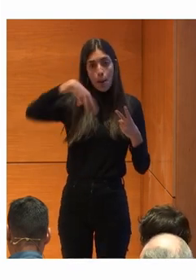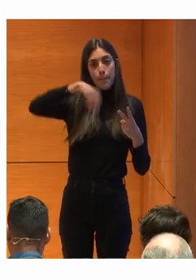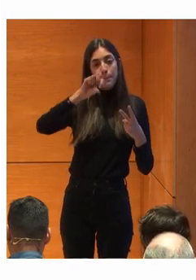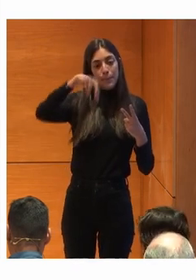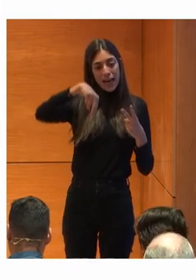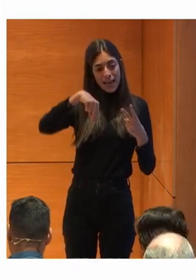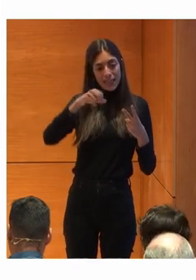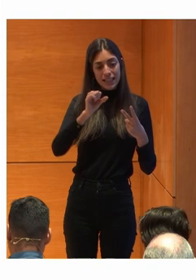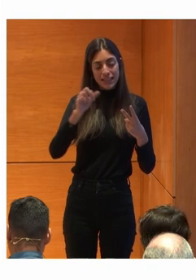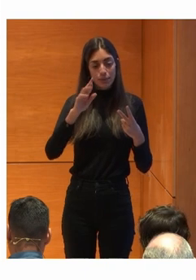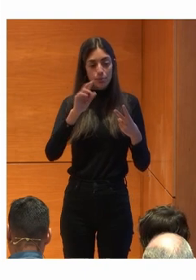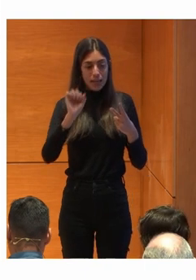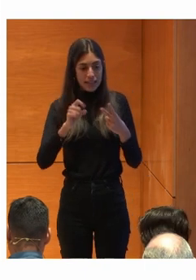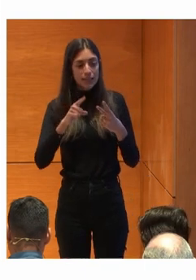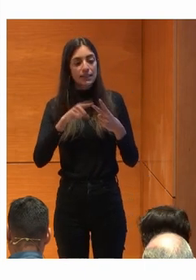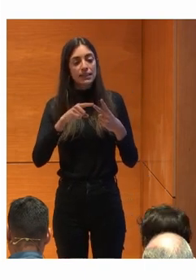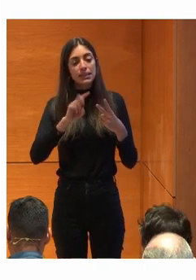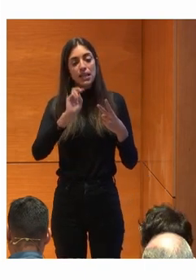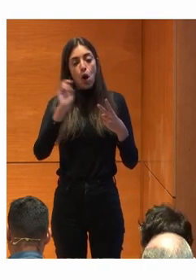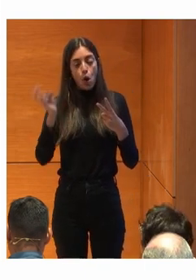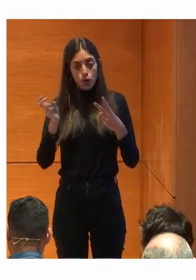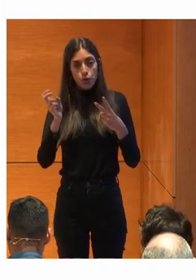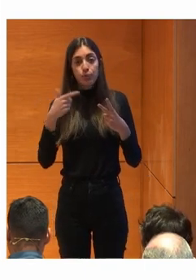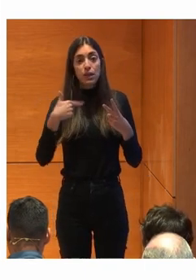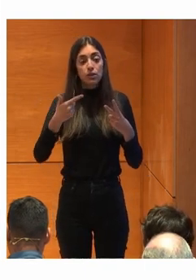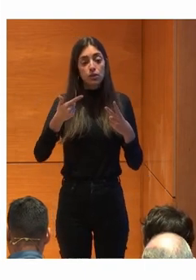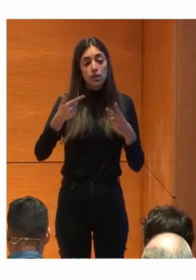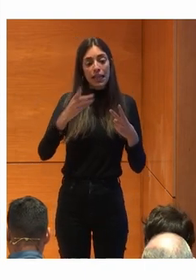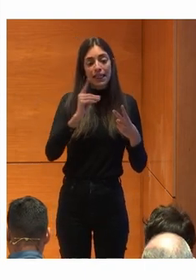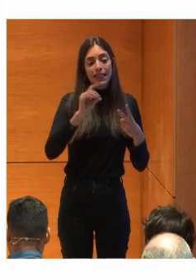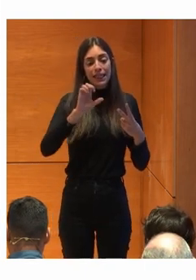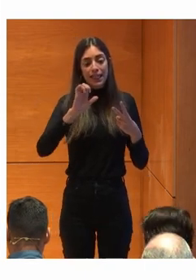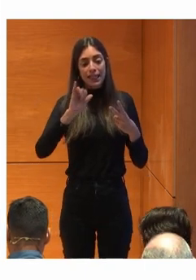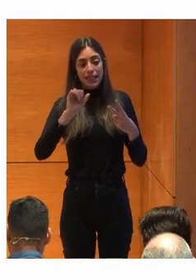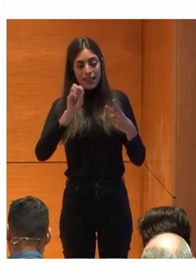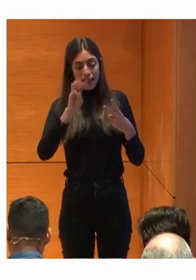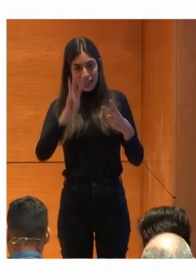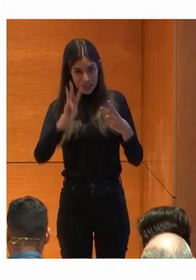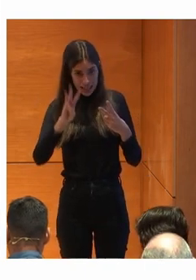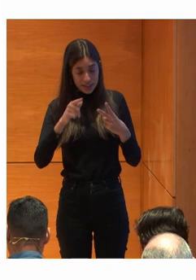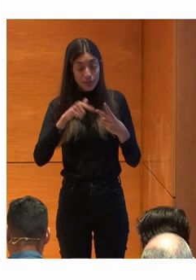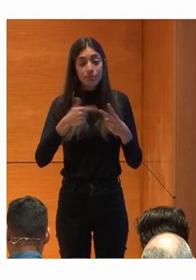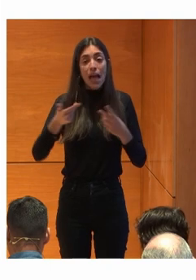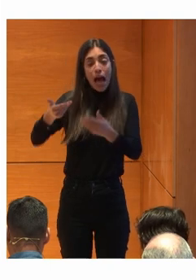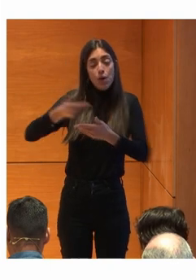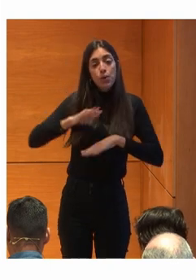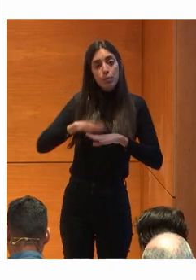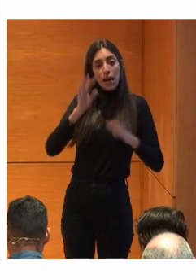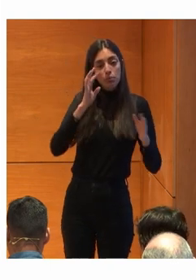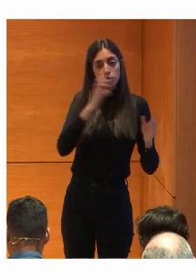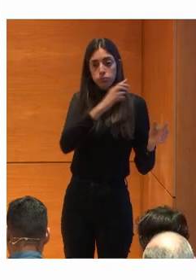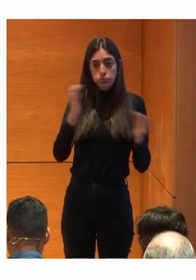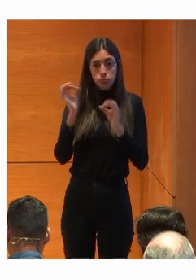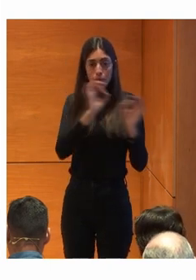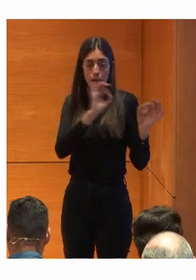Grid3 Vale Que nos ayudan Tanto Al control del ordenador Como A la accesibilidad Del entorno Como a